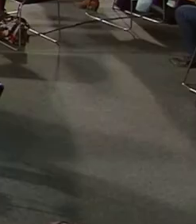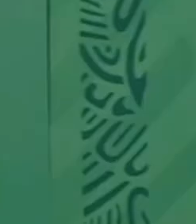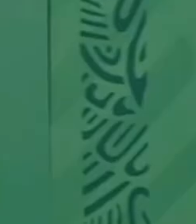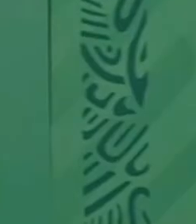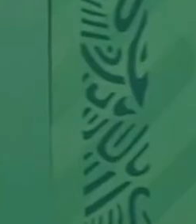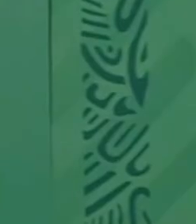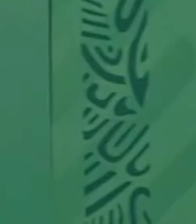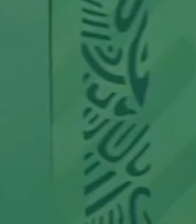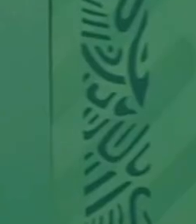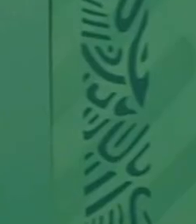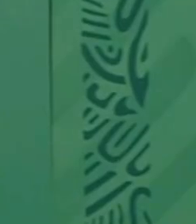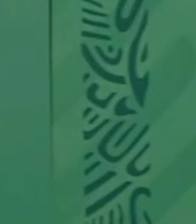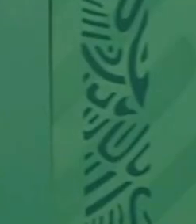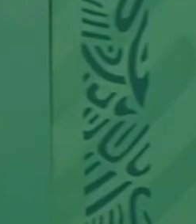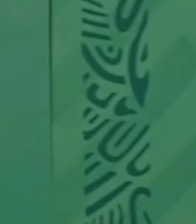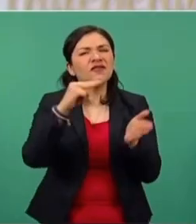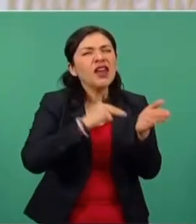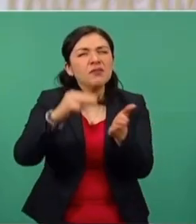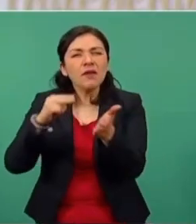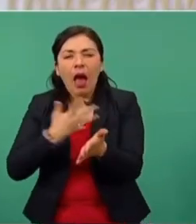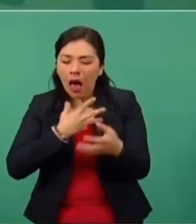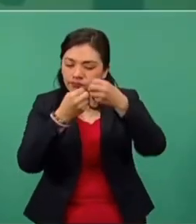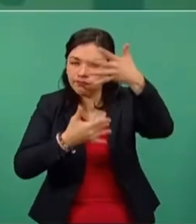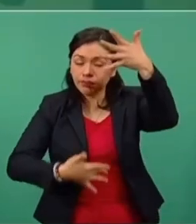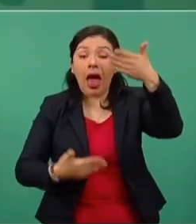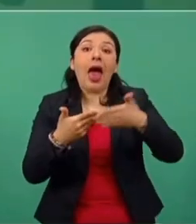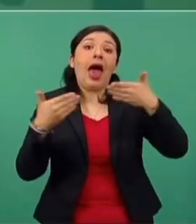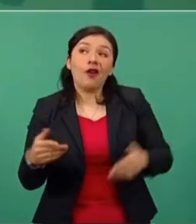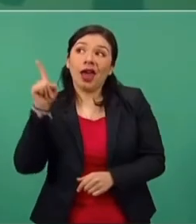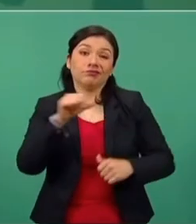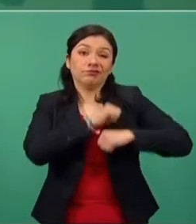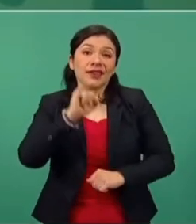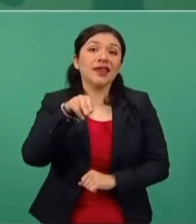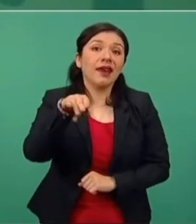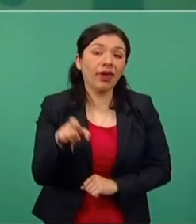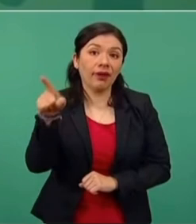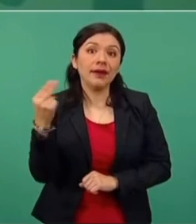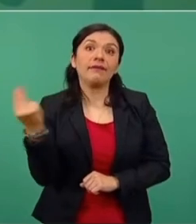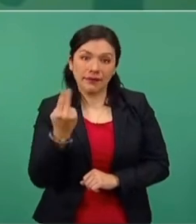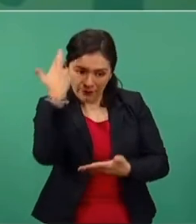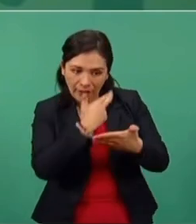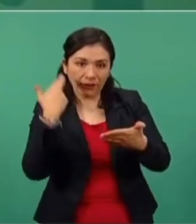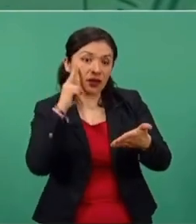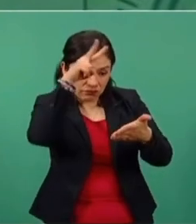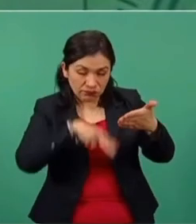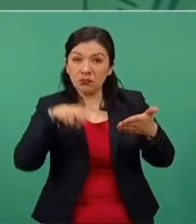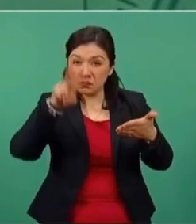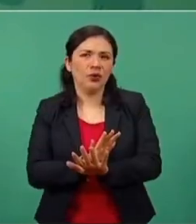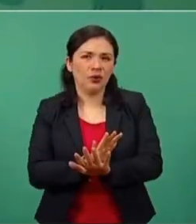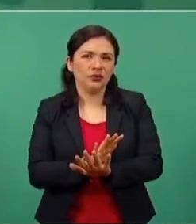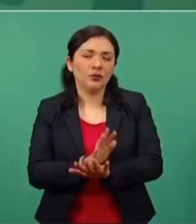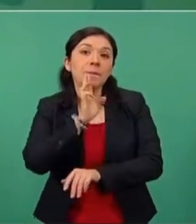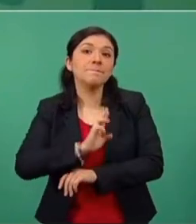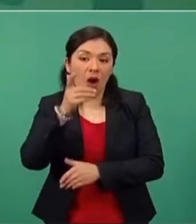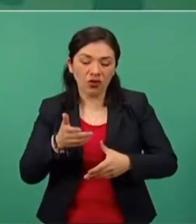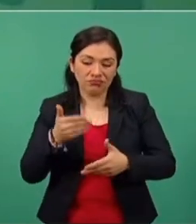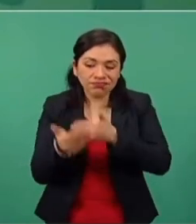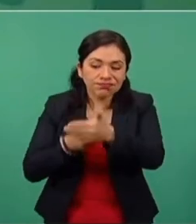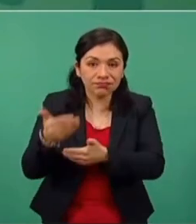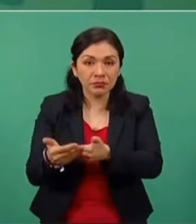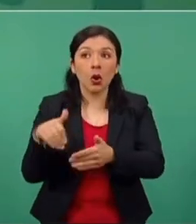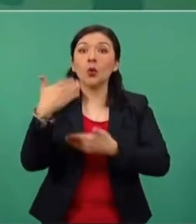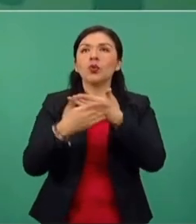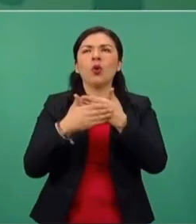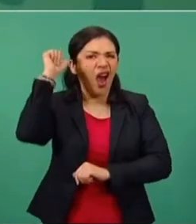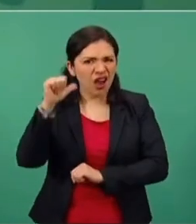se reunieron 10 millones de firmas. Ahora le va a corresponder a los del INE revisar que sean firmas auténticas. Y para